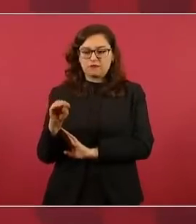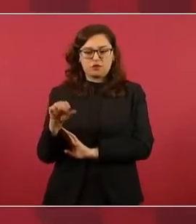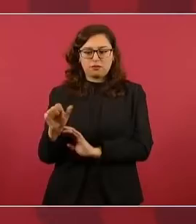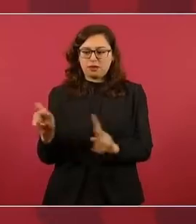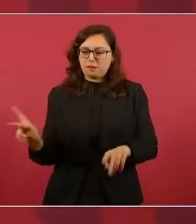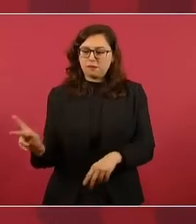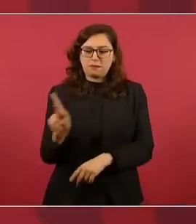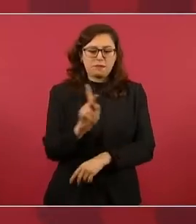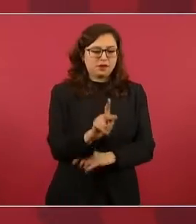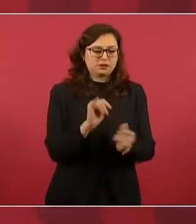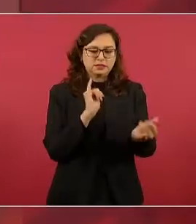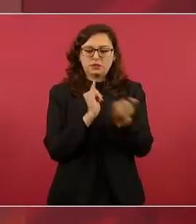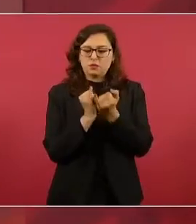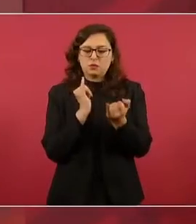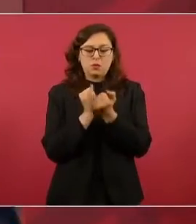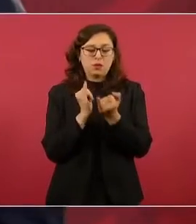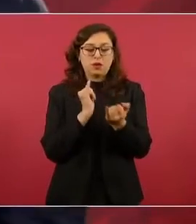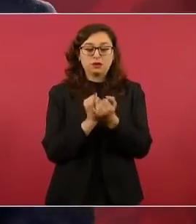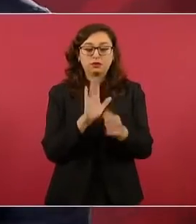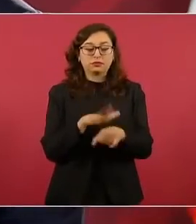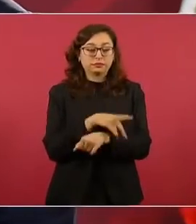influencia tremenda.